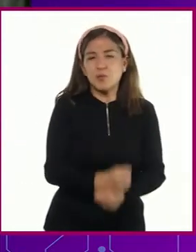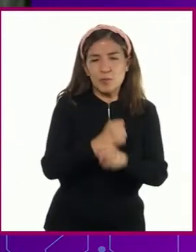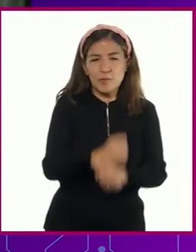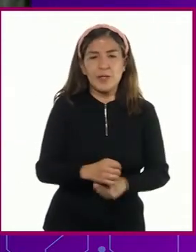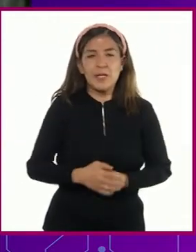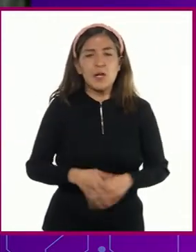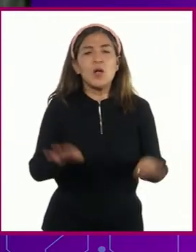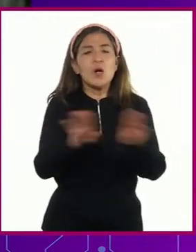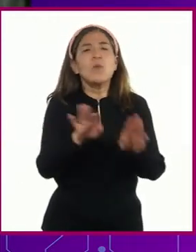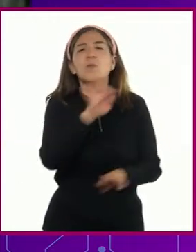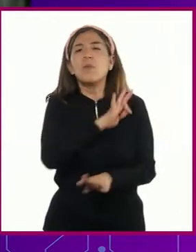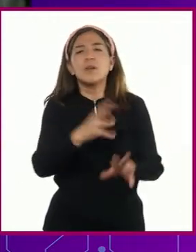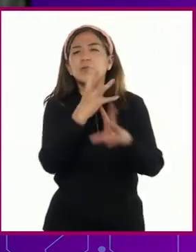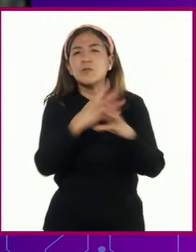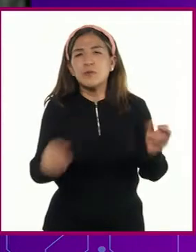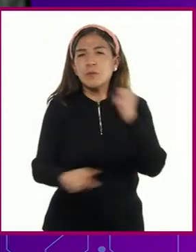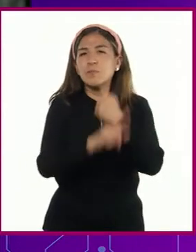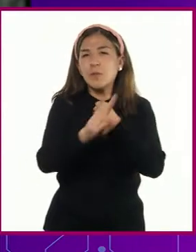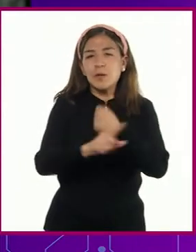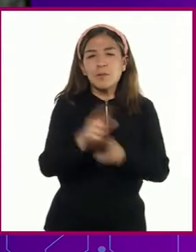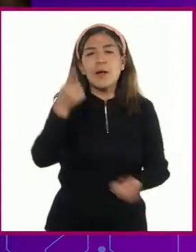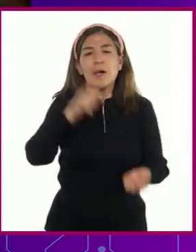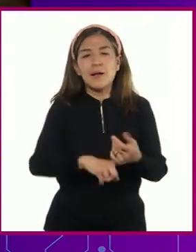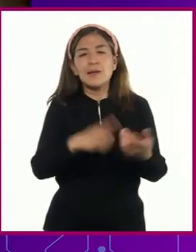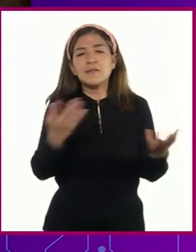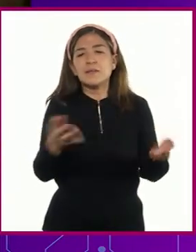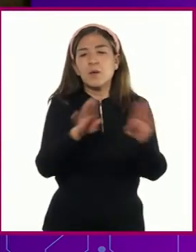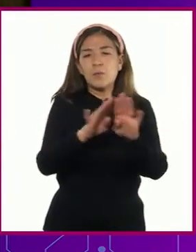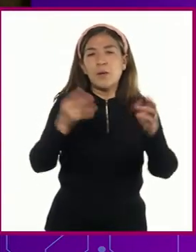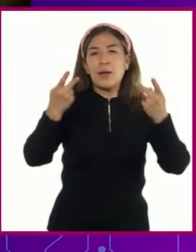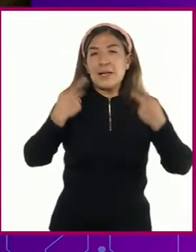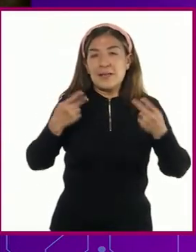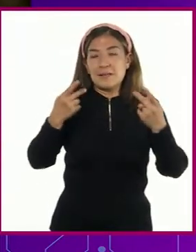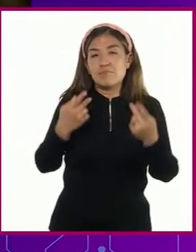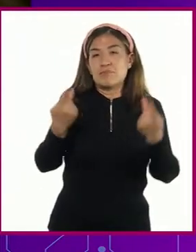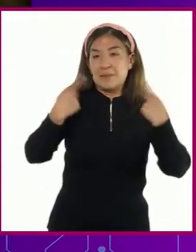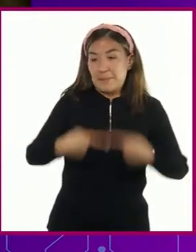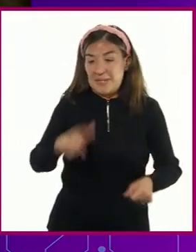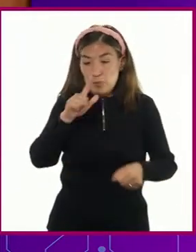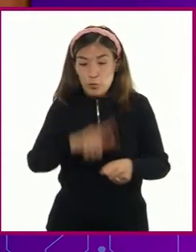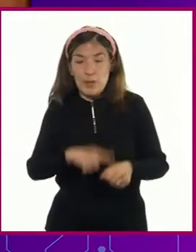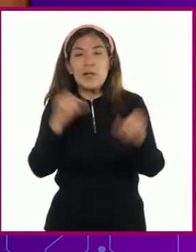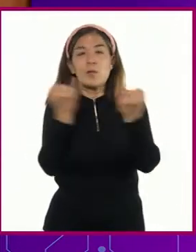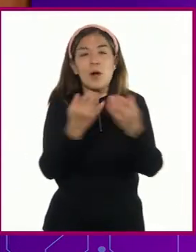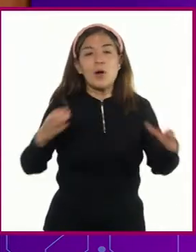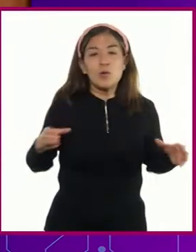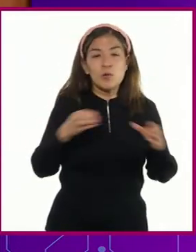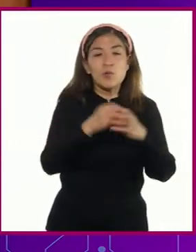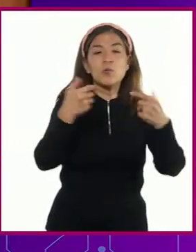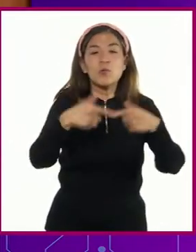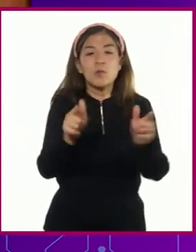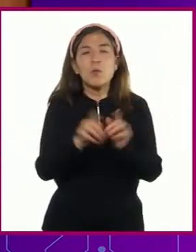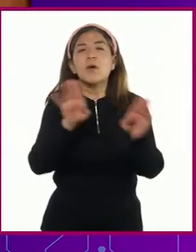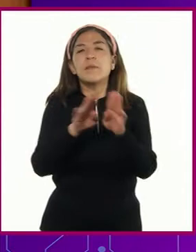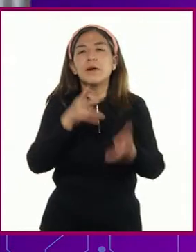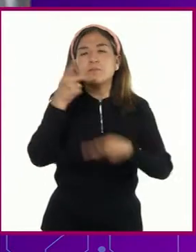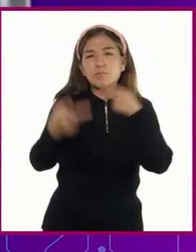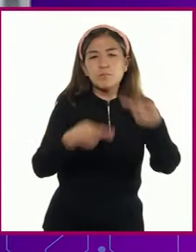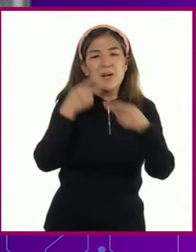mejor forma de solucionar los conflictos, tanto en lo individual como en lo colectivo, son las soluciones no violentas.